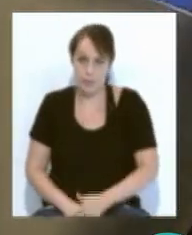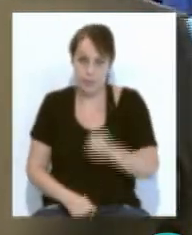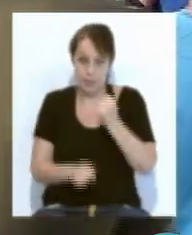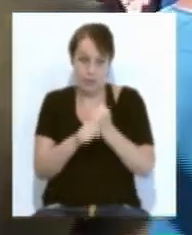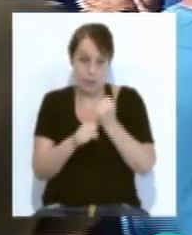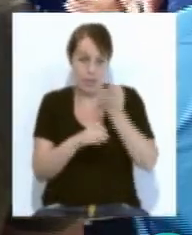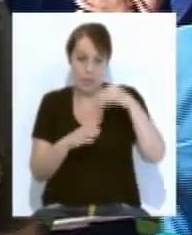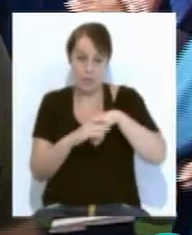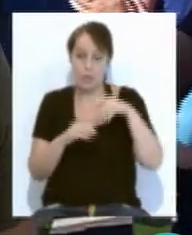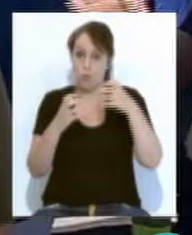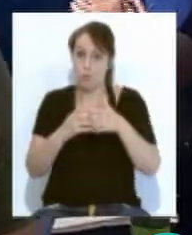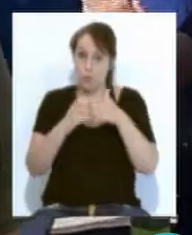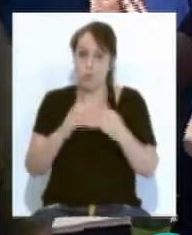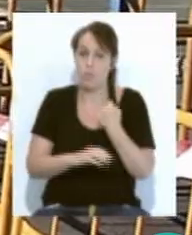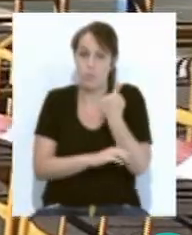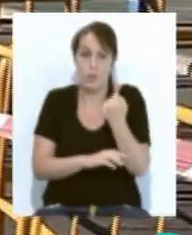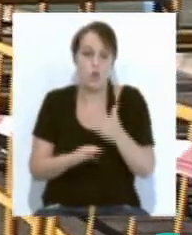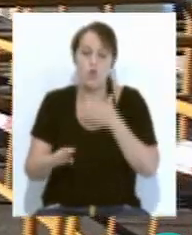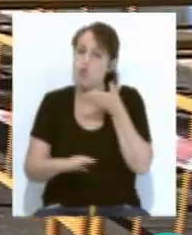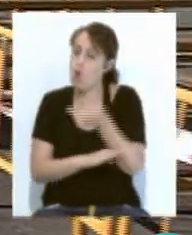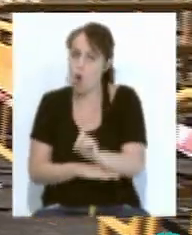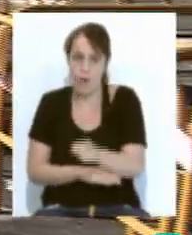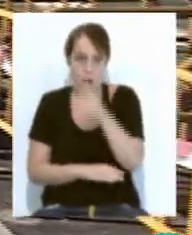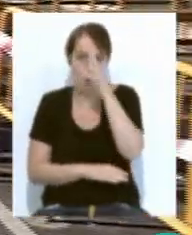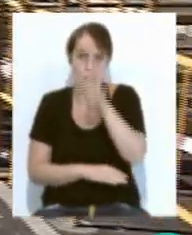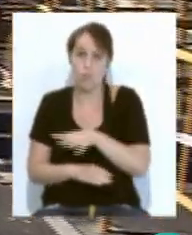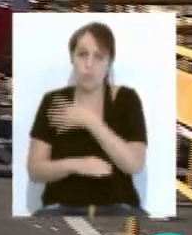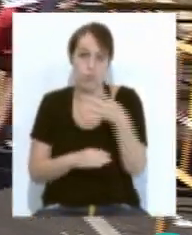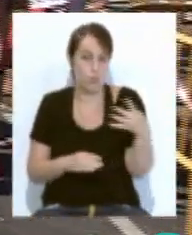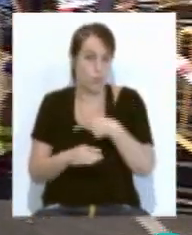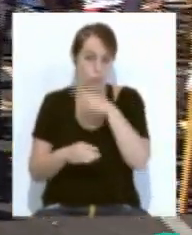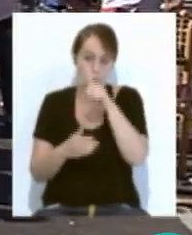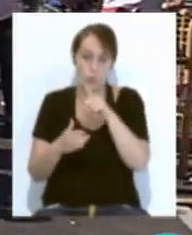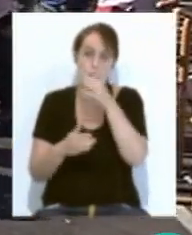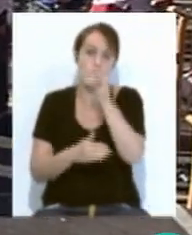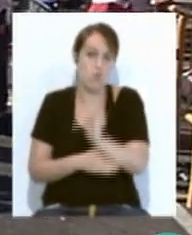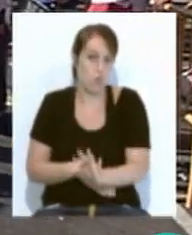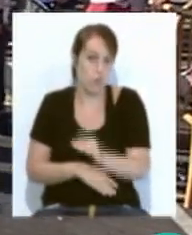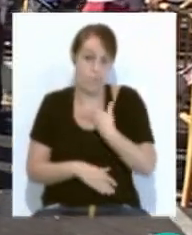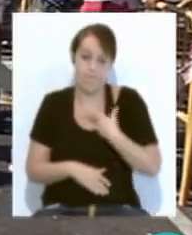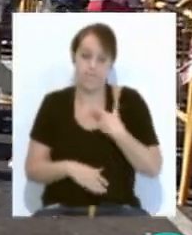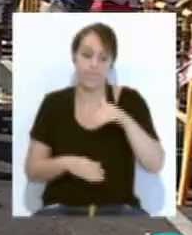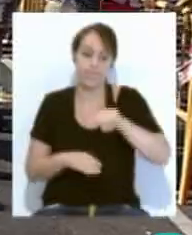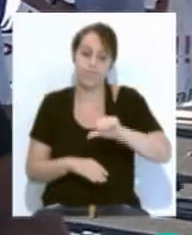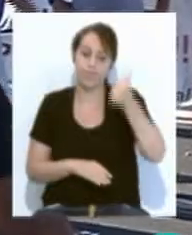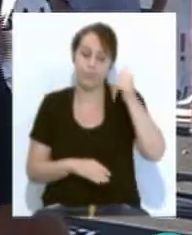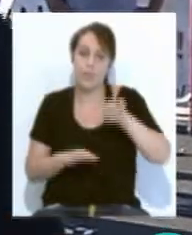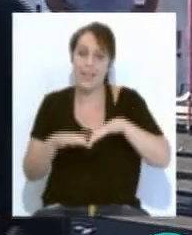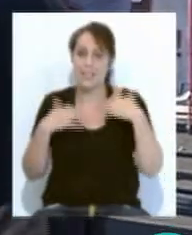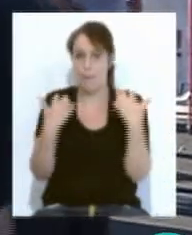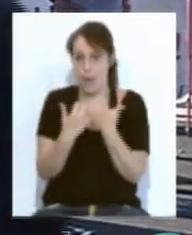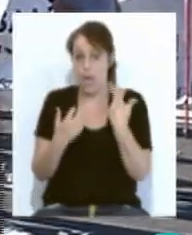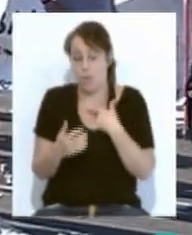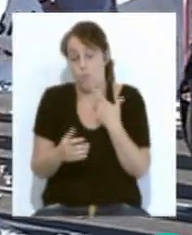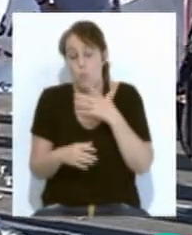de la industria auxiliar seguirán sin asistir a sus turnos algo que se ha votado en asamblea de la coordinadora y que podrían significar